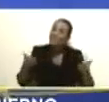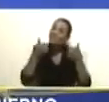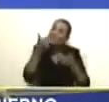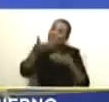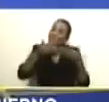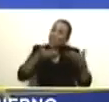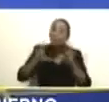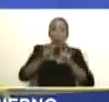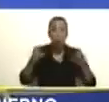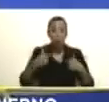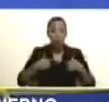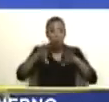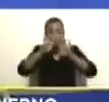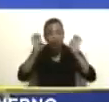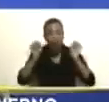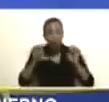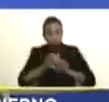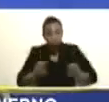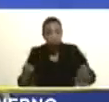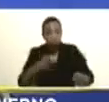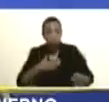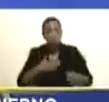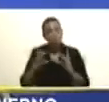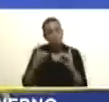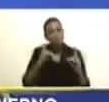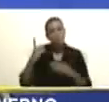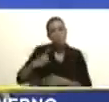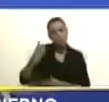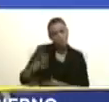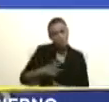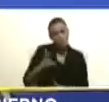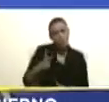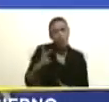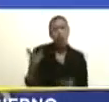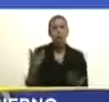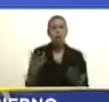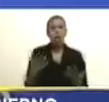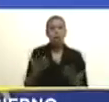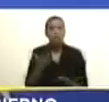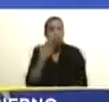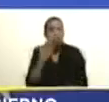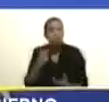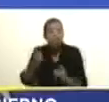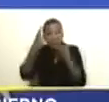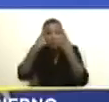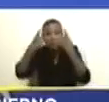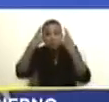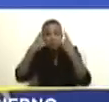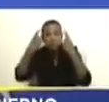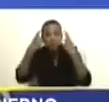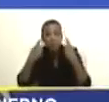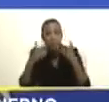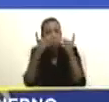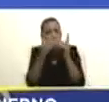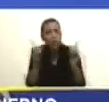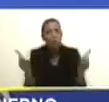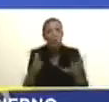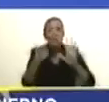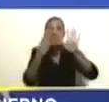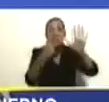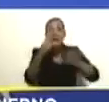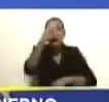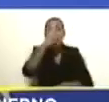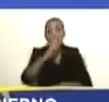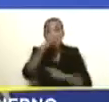Yo me eduqué en la diplomacia con el gran maestro. Seis años y